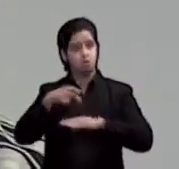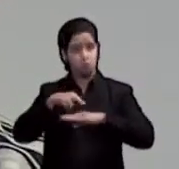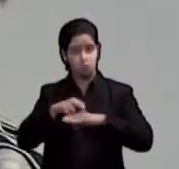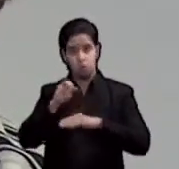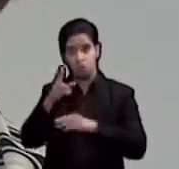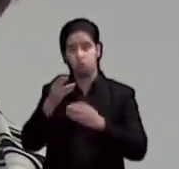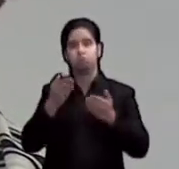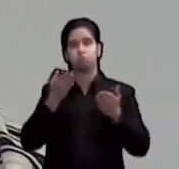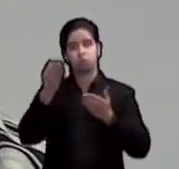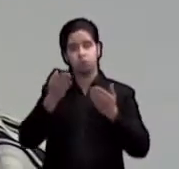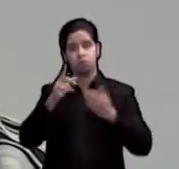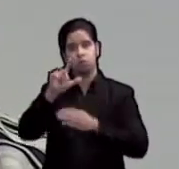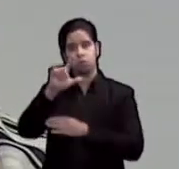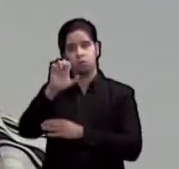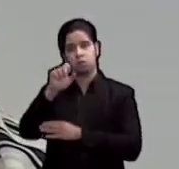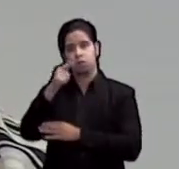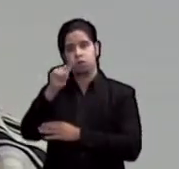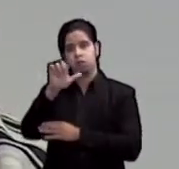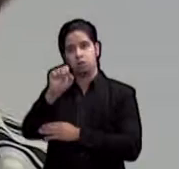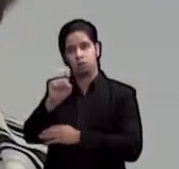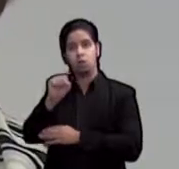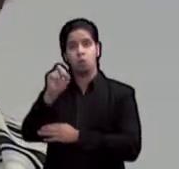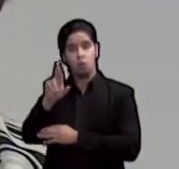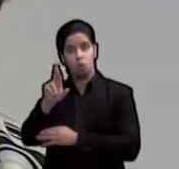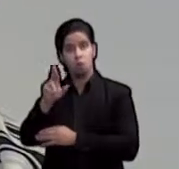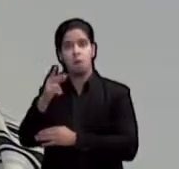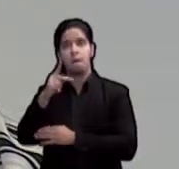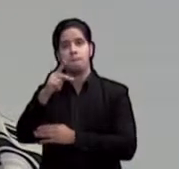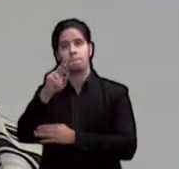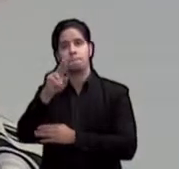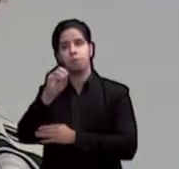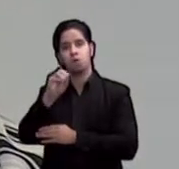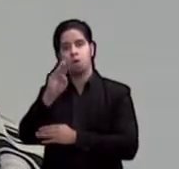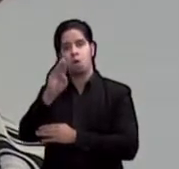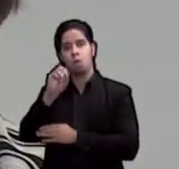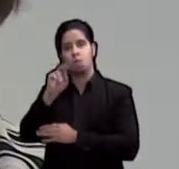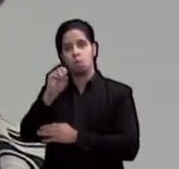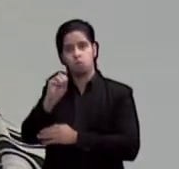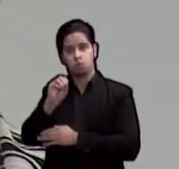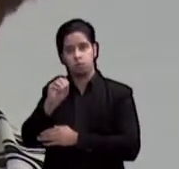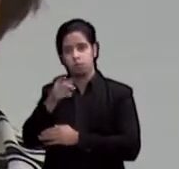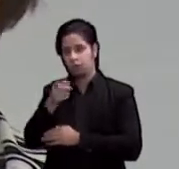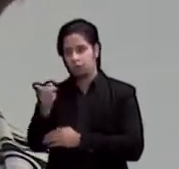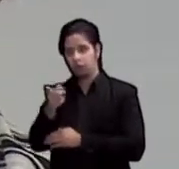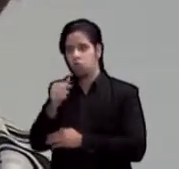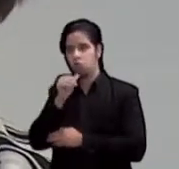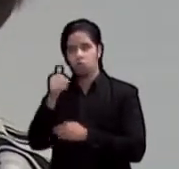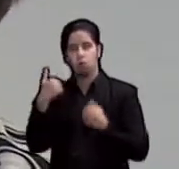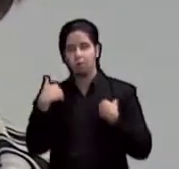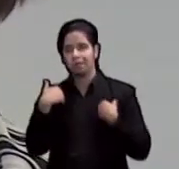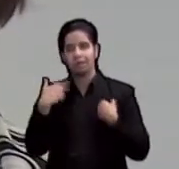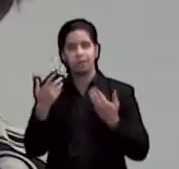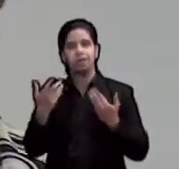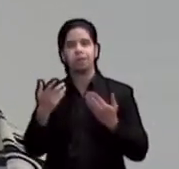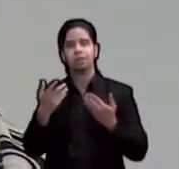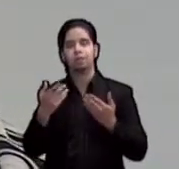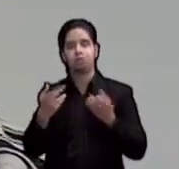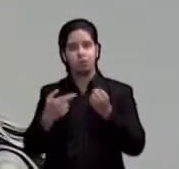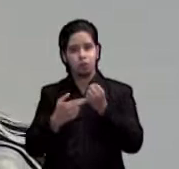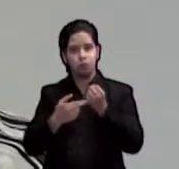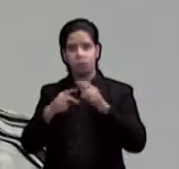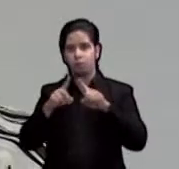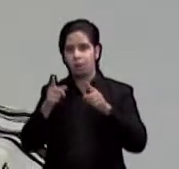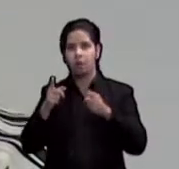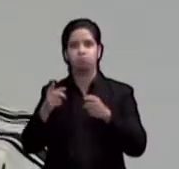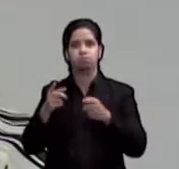o pro bono. Y estas organizaciones lo cierto es que no tienen la capacidad, no tienen los recursos para